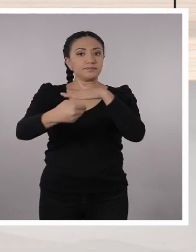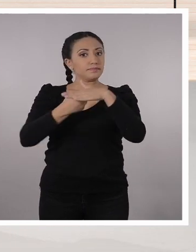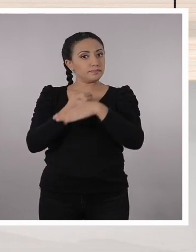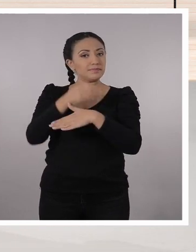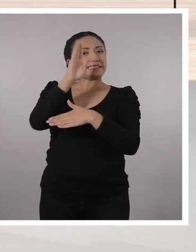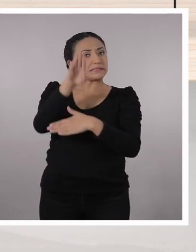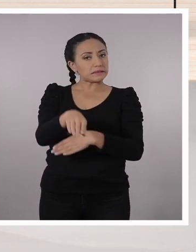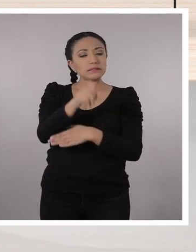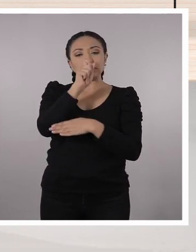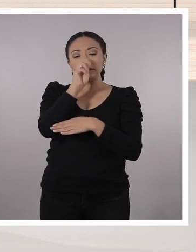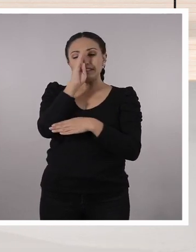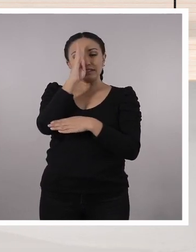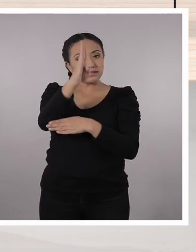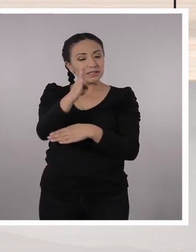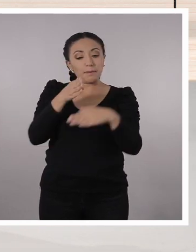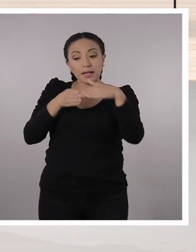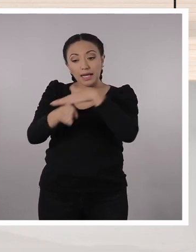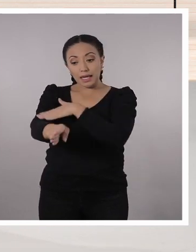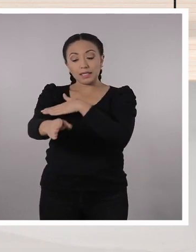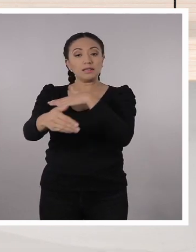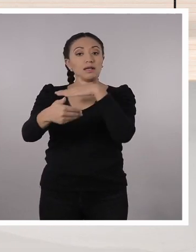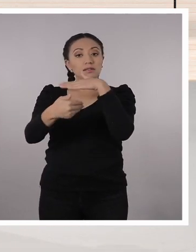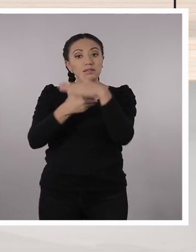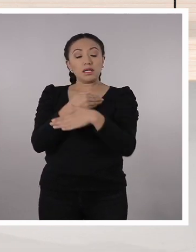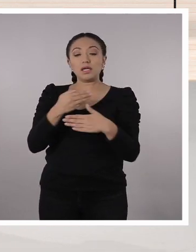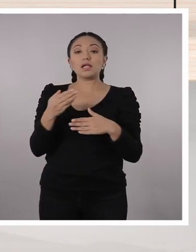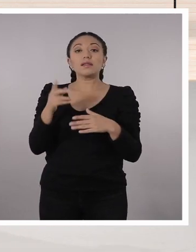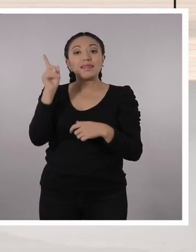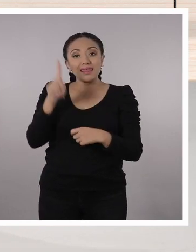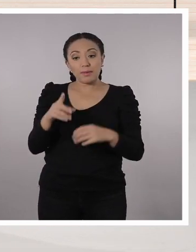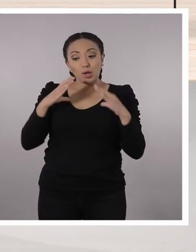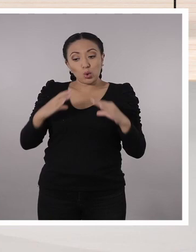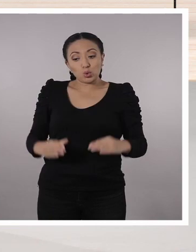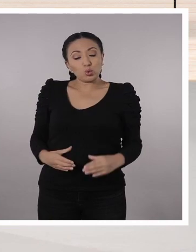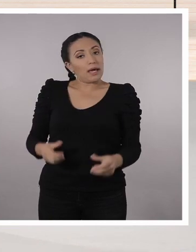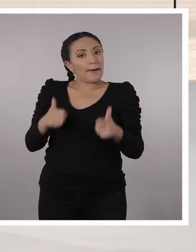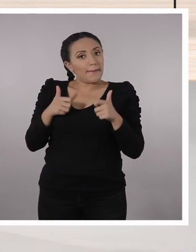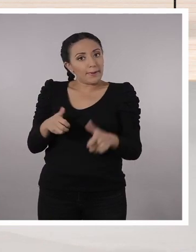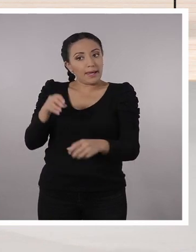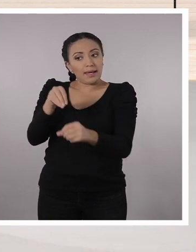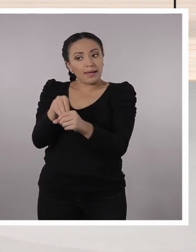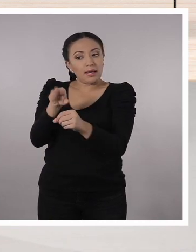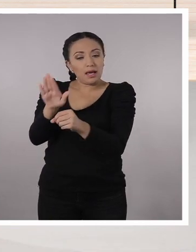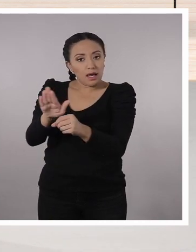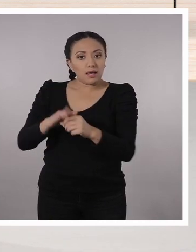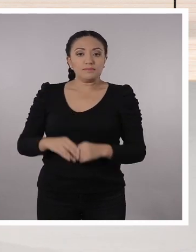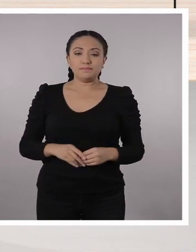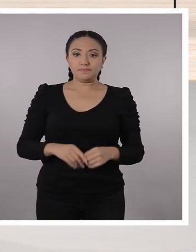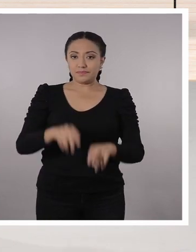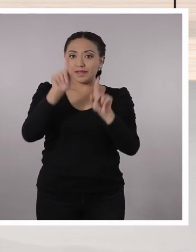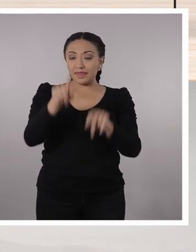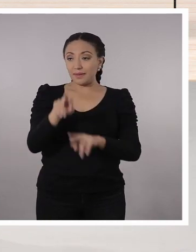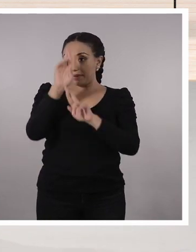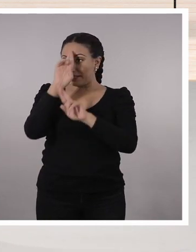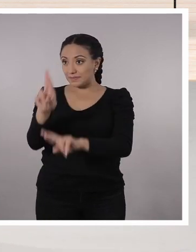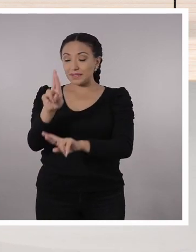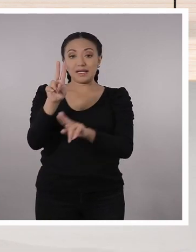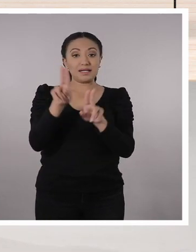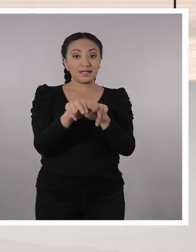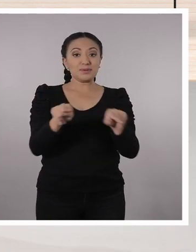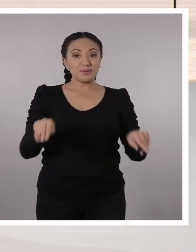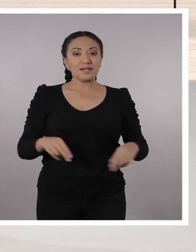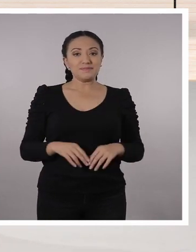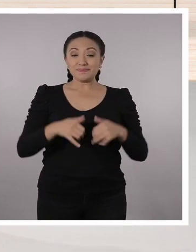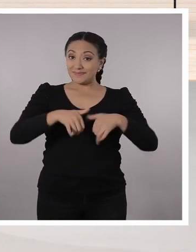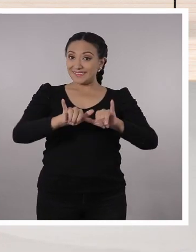salida, así que tengan presente siempre el momento de entrar y cómo comportarse cuando estamos ahí. Es muy importante. Respetémonos todos y respetemos la